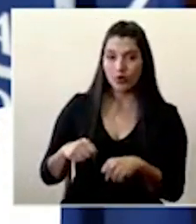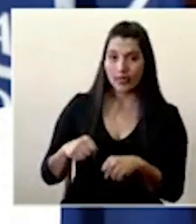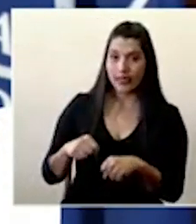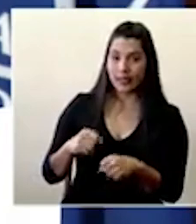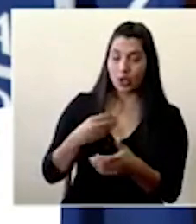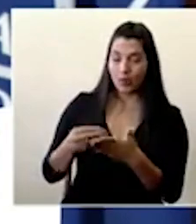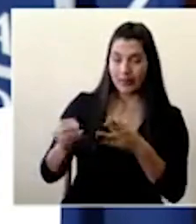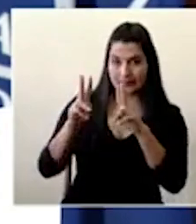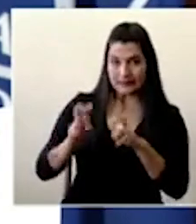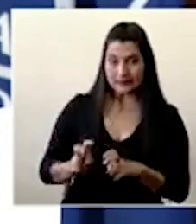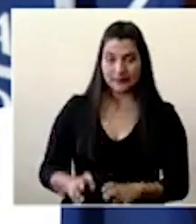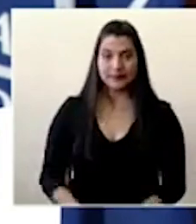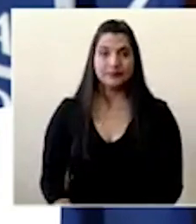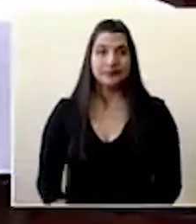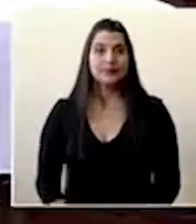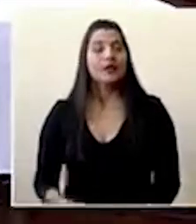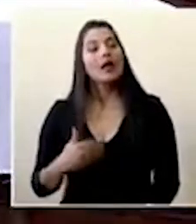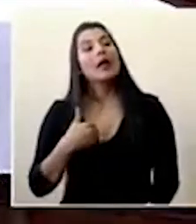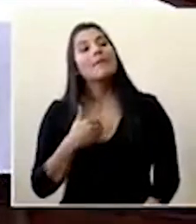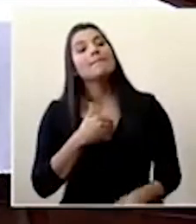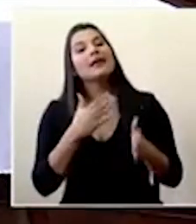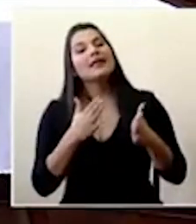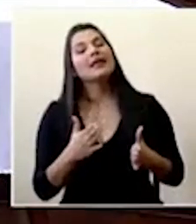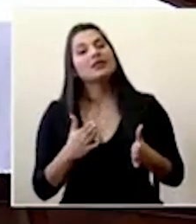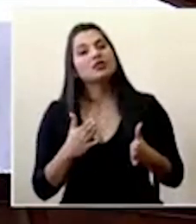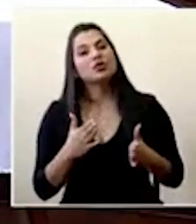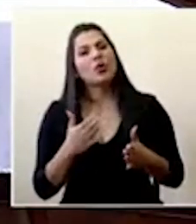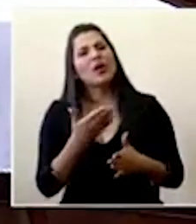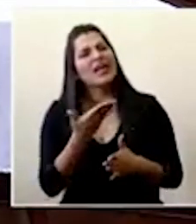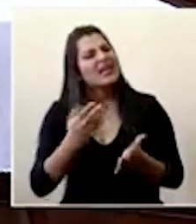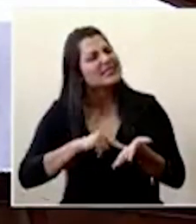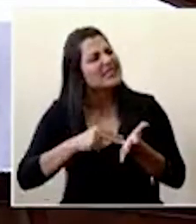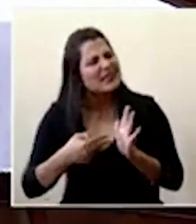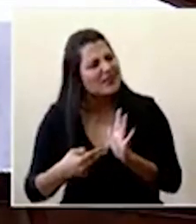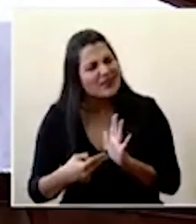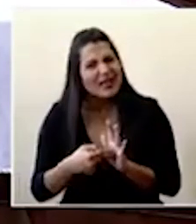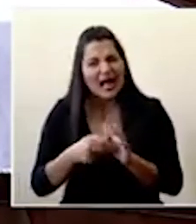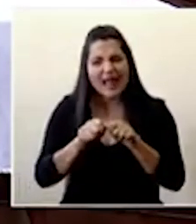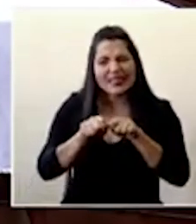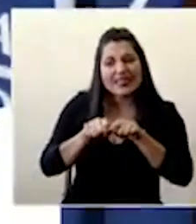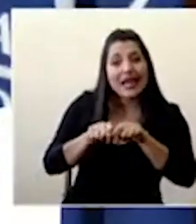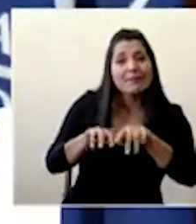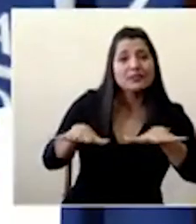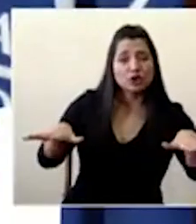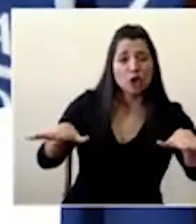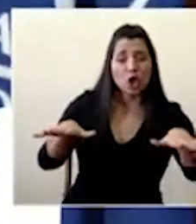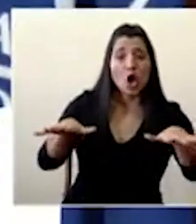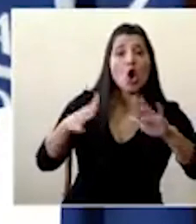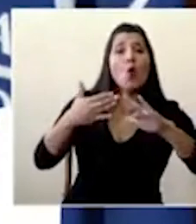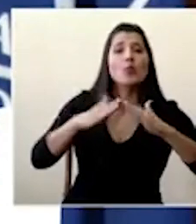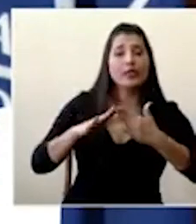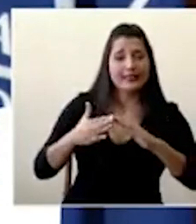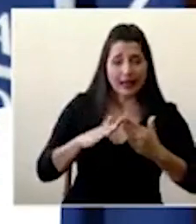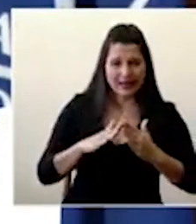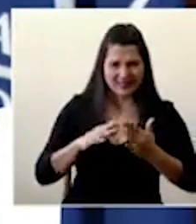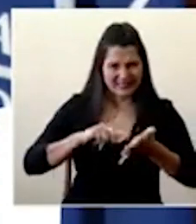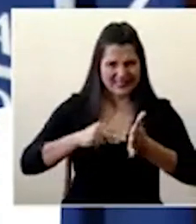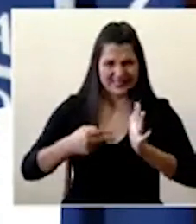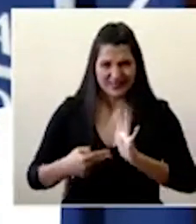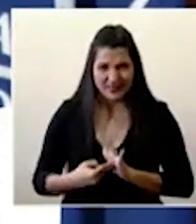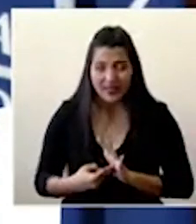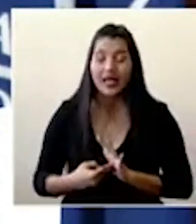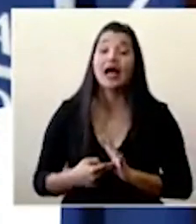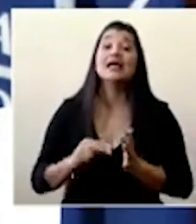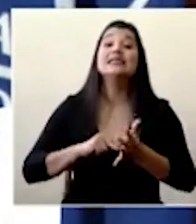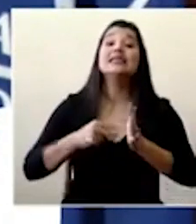prueba Ministro no nos referimos a qué es exactamente transmisión comunitaria transmisión comunitaria significa cuando ya hay transmisión